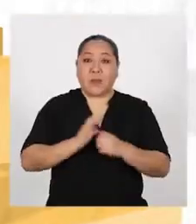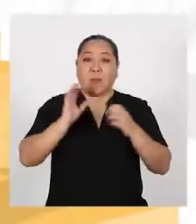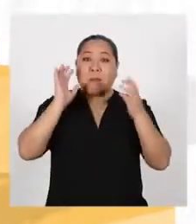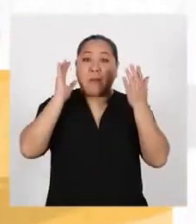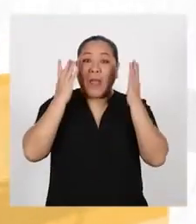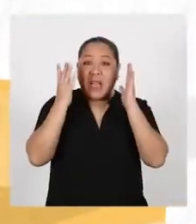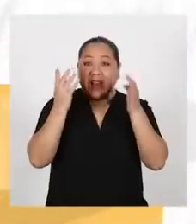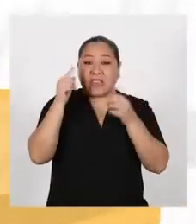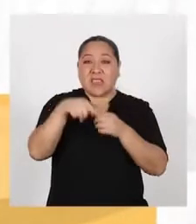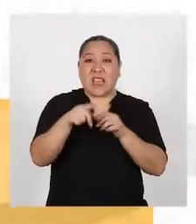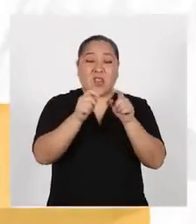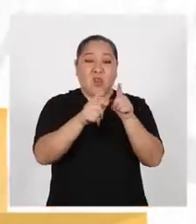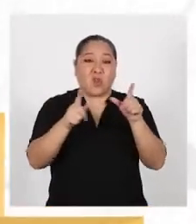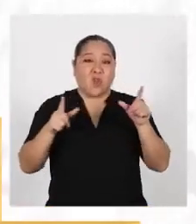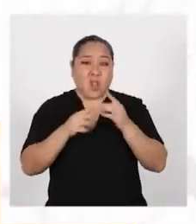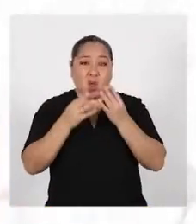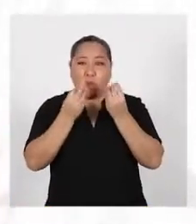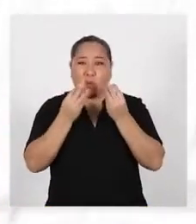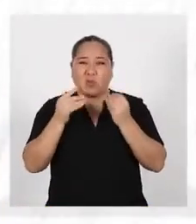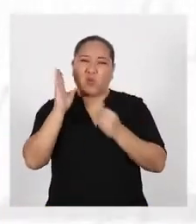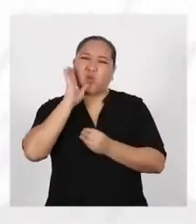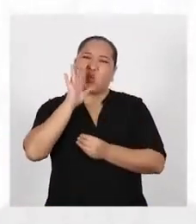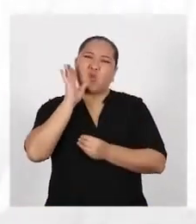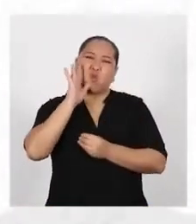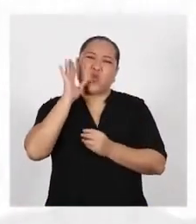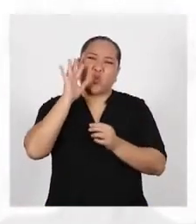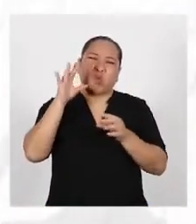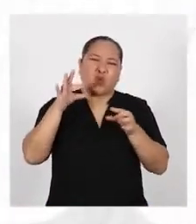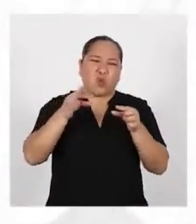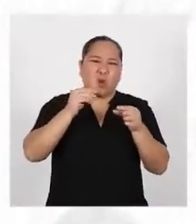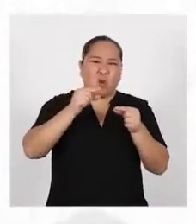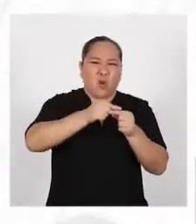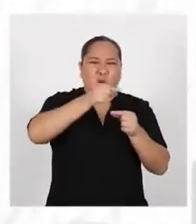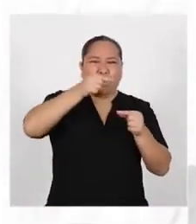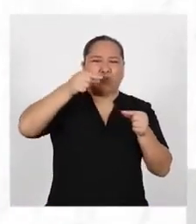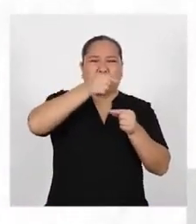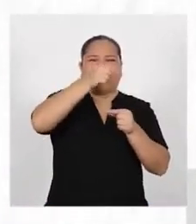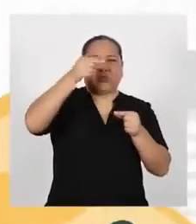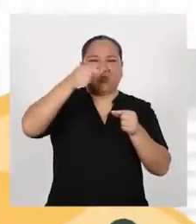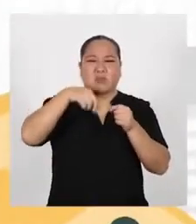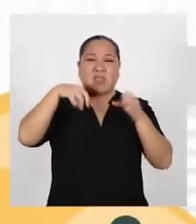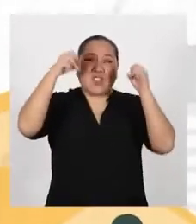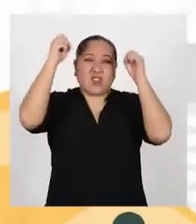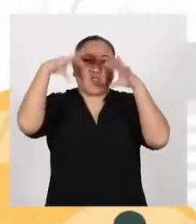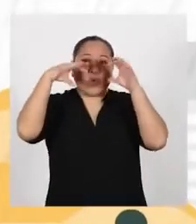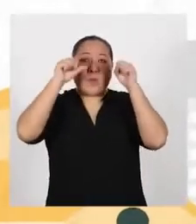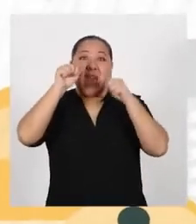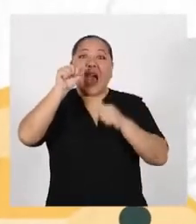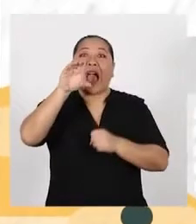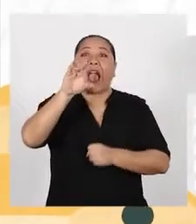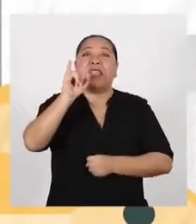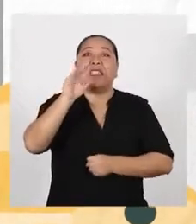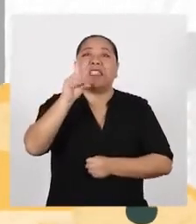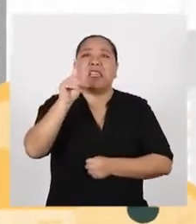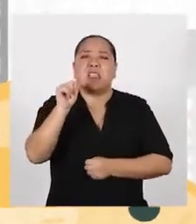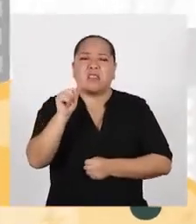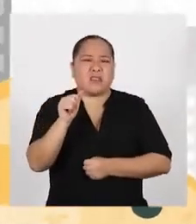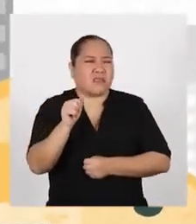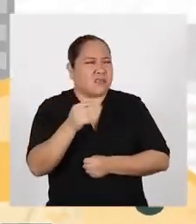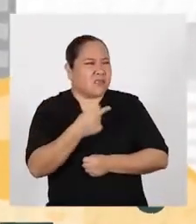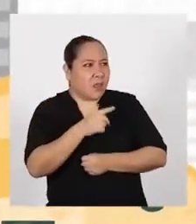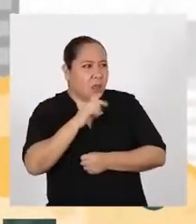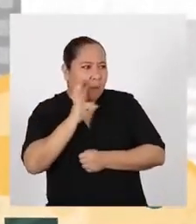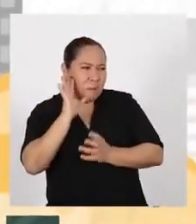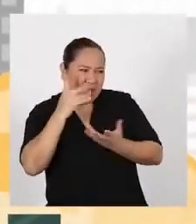Al parecer, en lugares donde hay demasiada contaminación en el aire la lluvia puede ser ácida ¿Ácida?